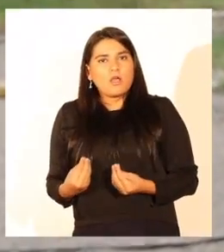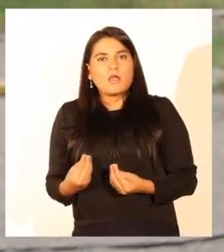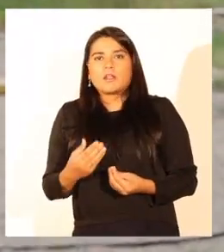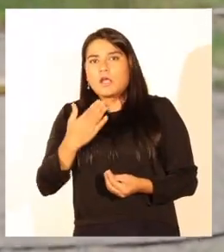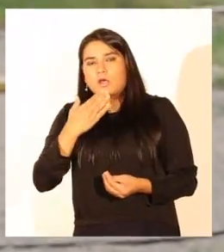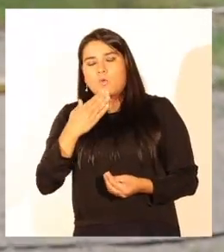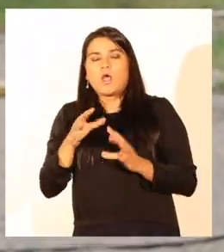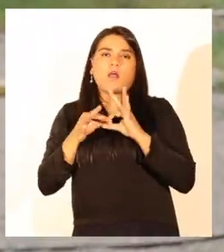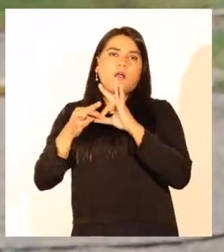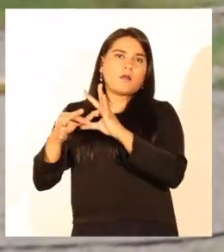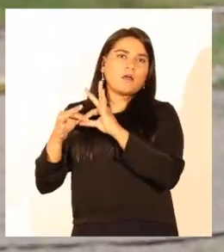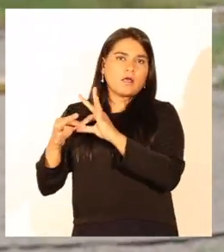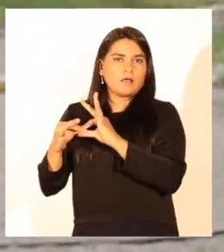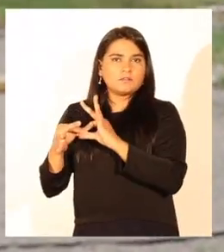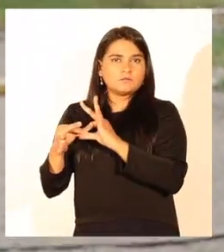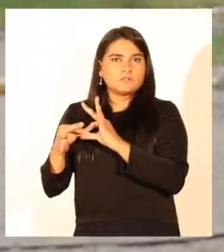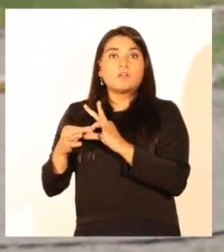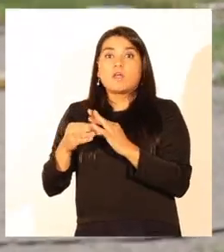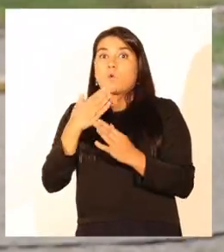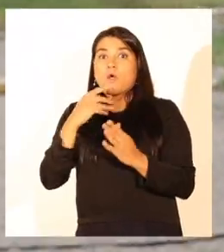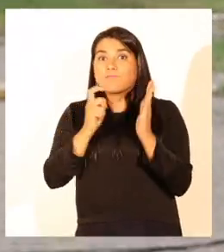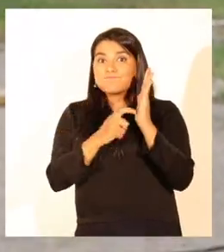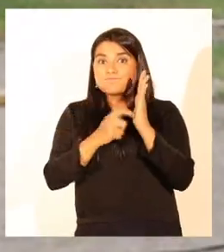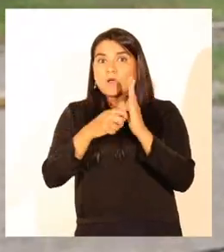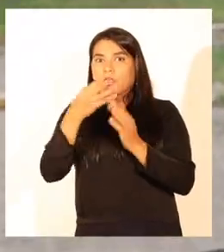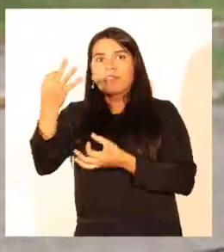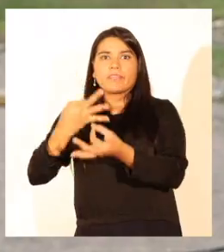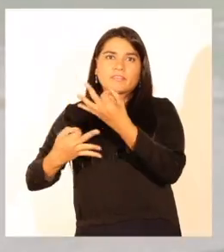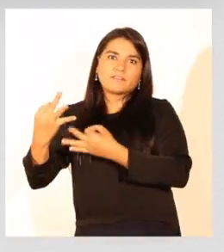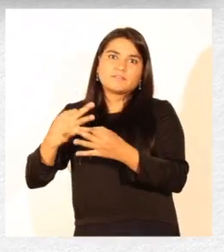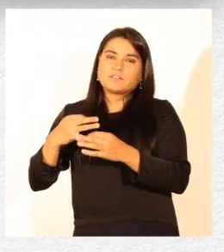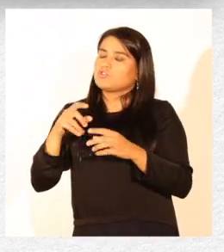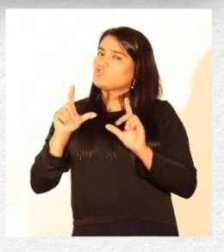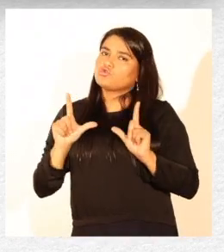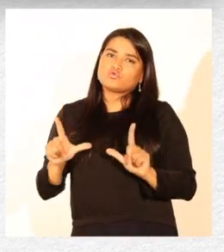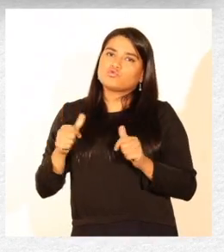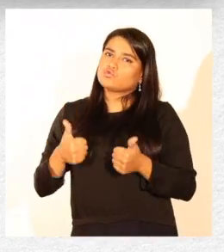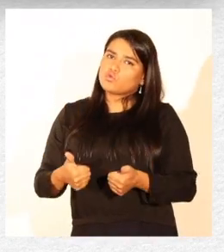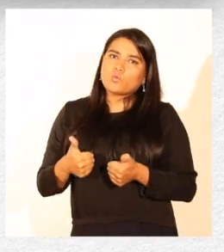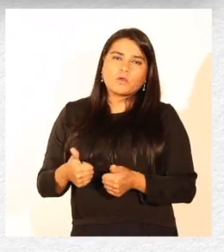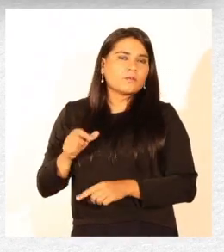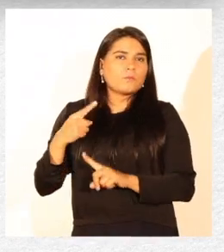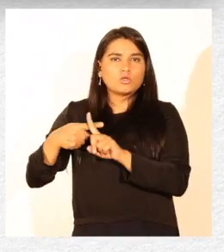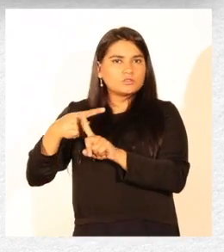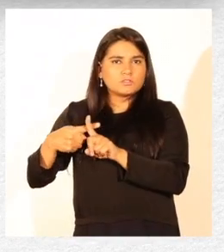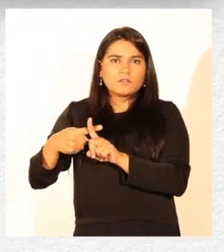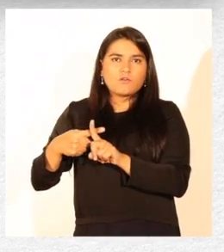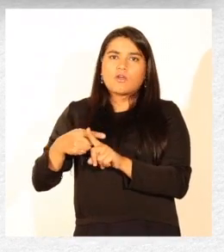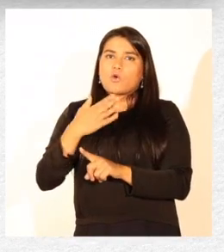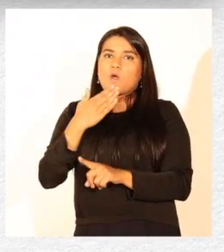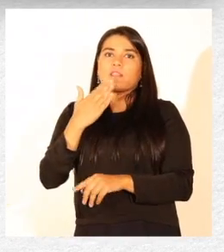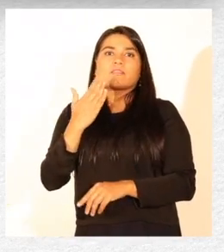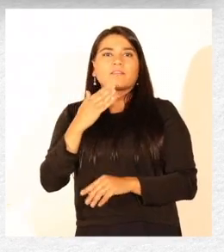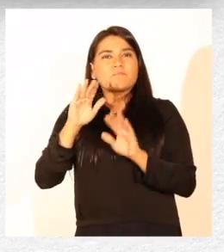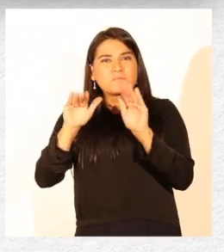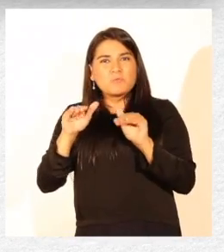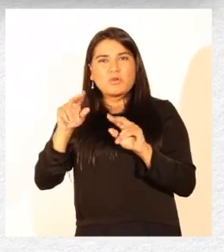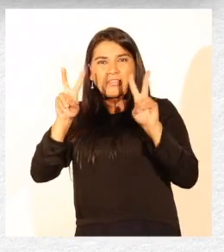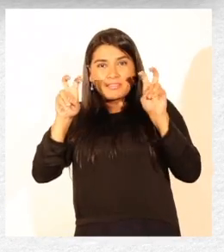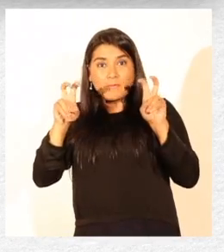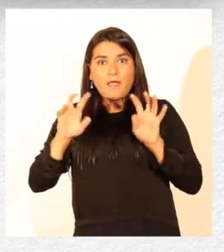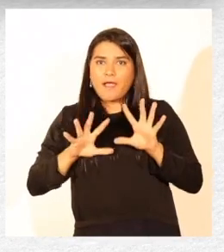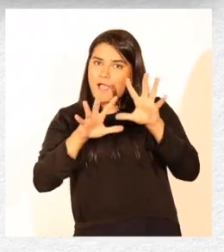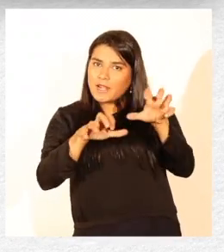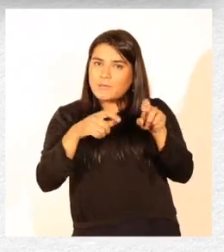forma, lo agradecieron muchísimo y las estadísticas hablan de ello. Es súper, súper positivo. Y también, bueno, con el tema de